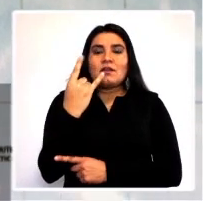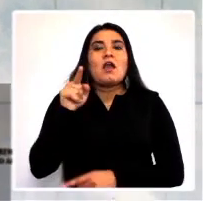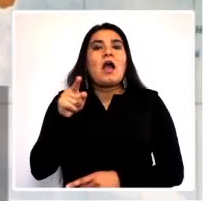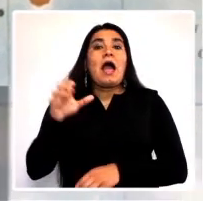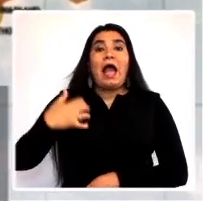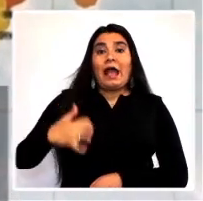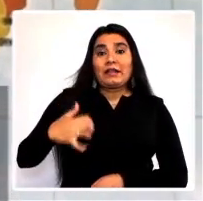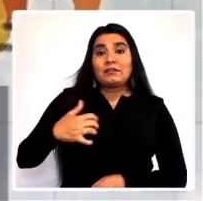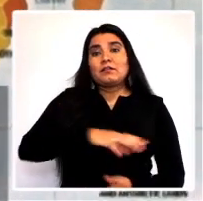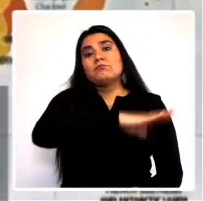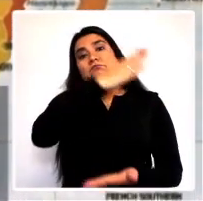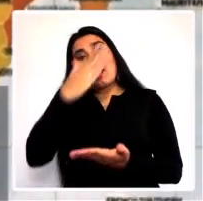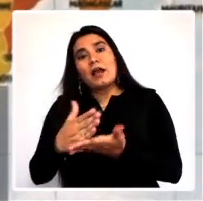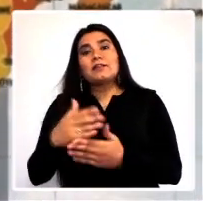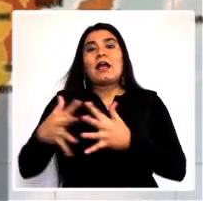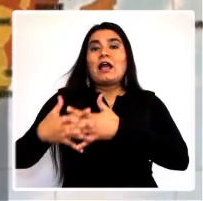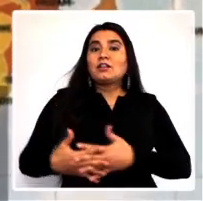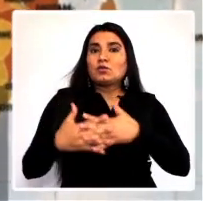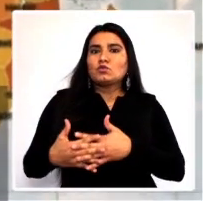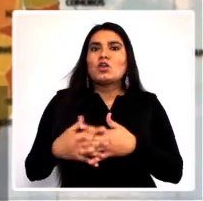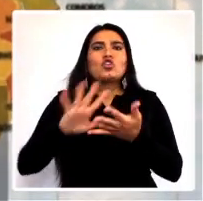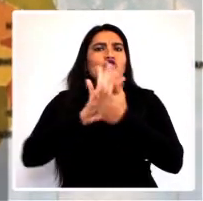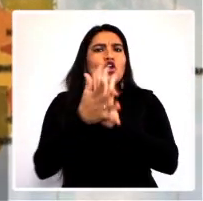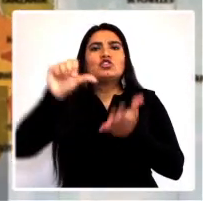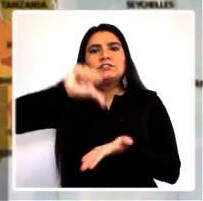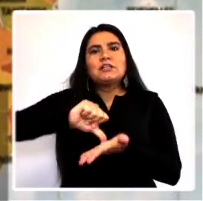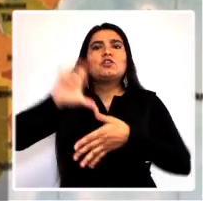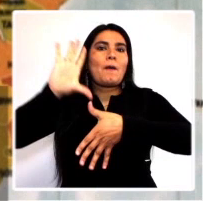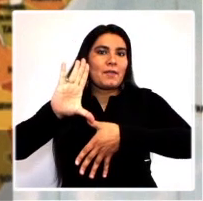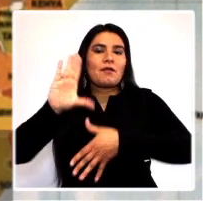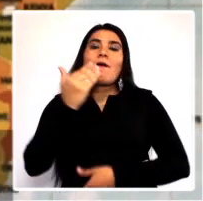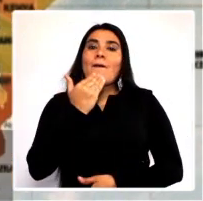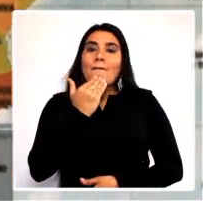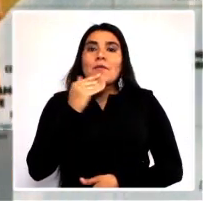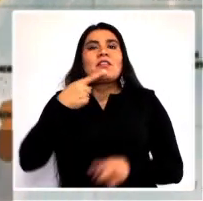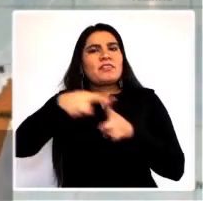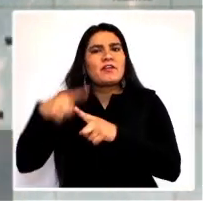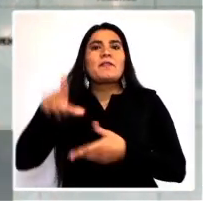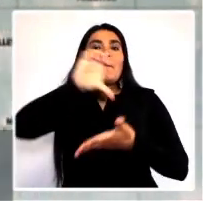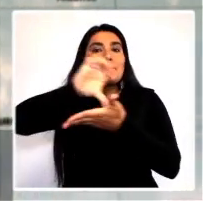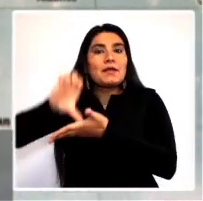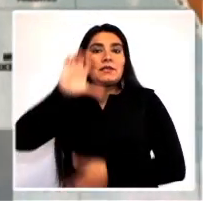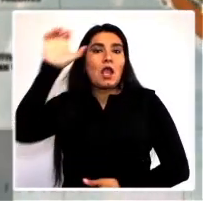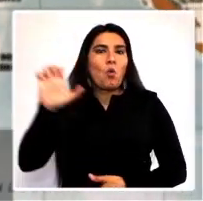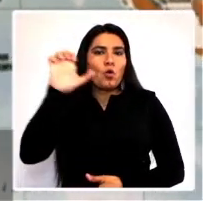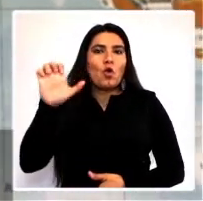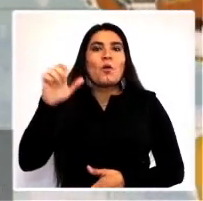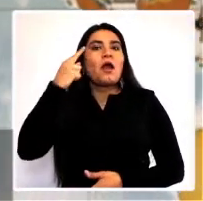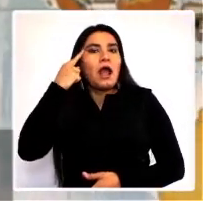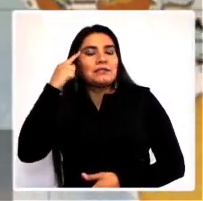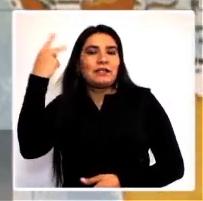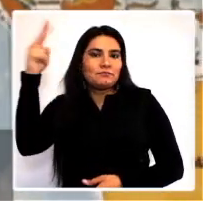desde Argentina a Estados Unidos, incluida casi toda Centroamérica, así también en varios países de Europa,